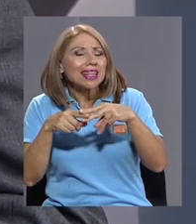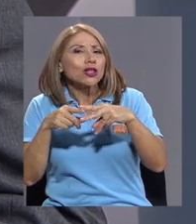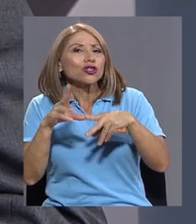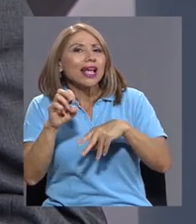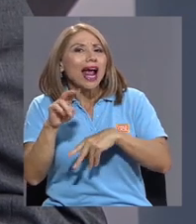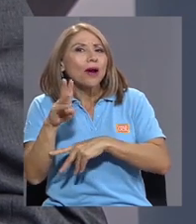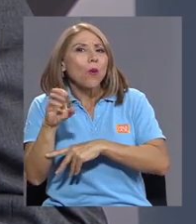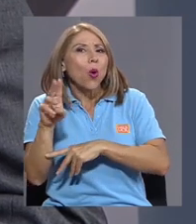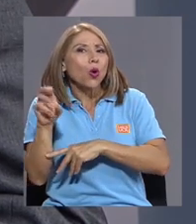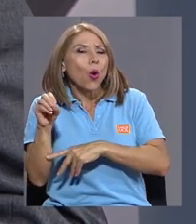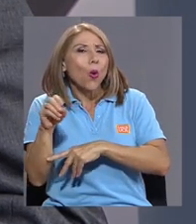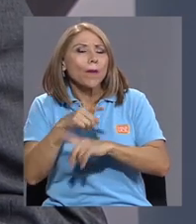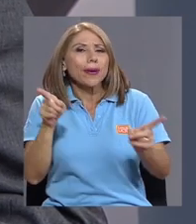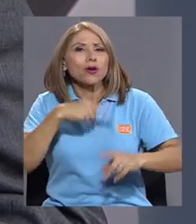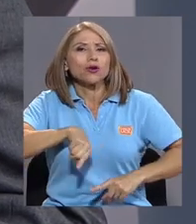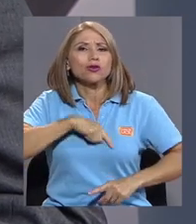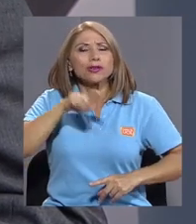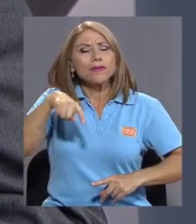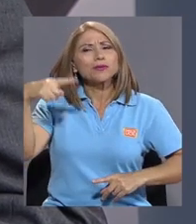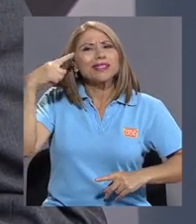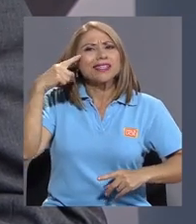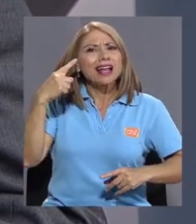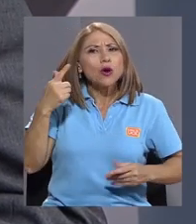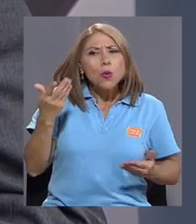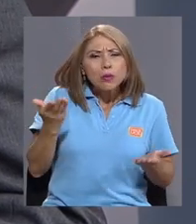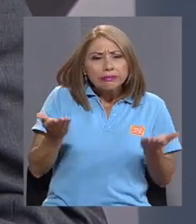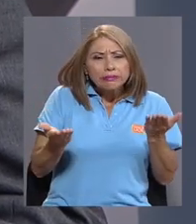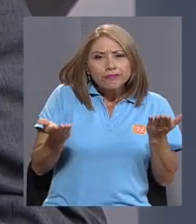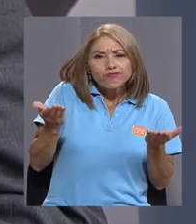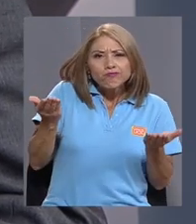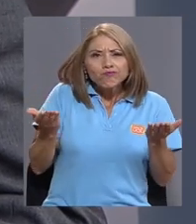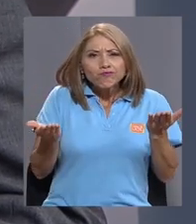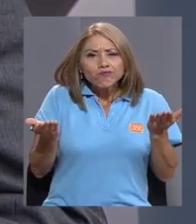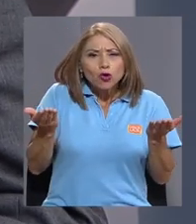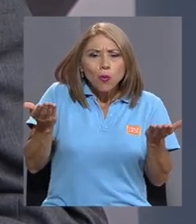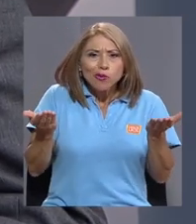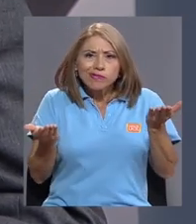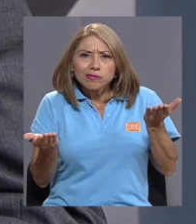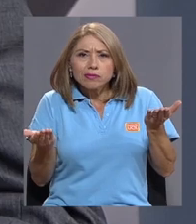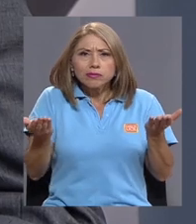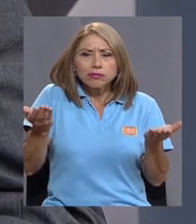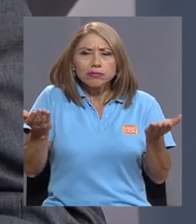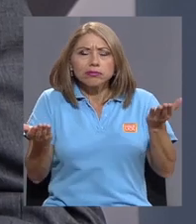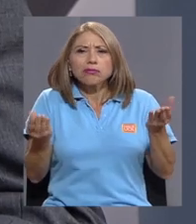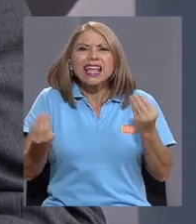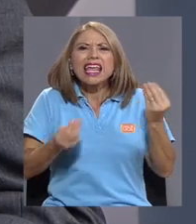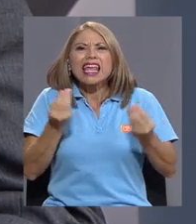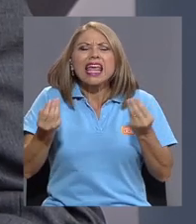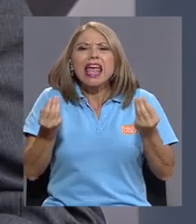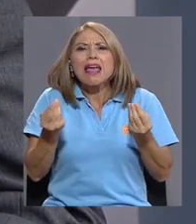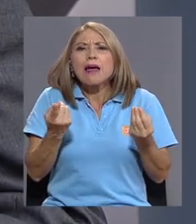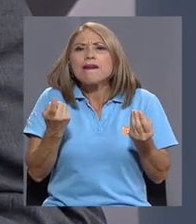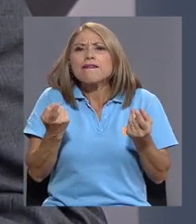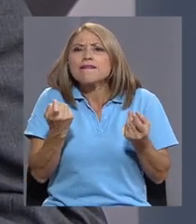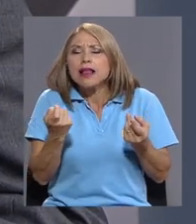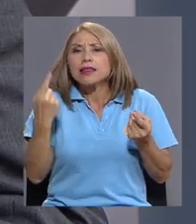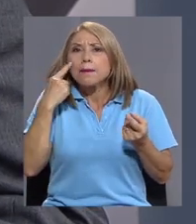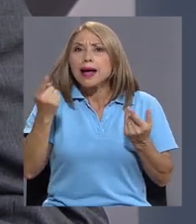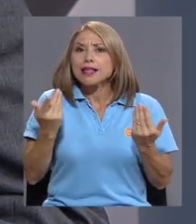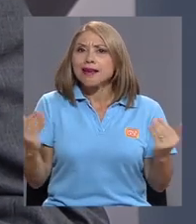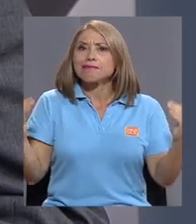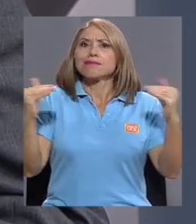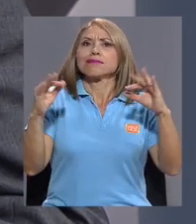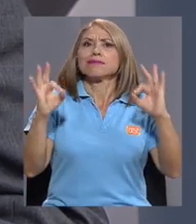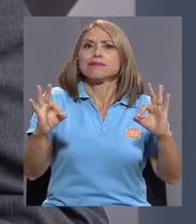Podemos hacer la compensación para ver cuánto nos hace falta de compensación, pero la descarbonización como tal,